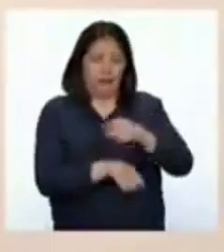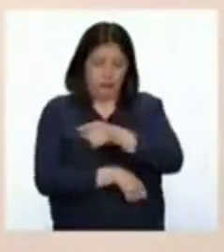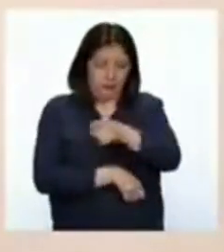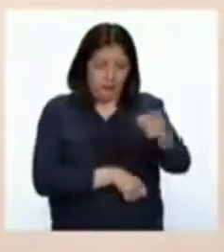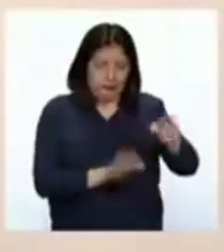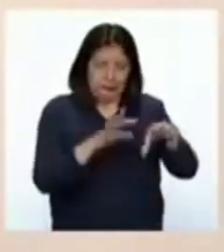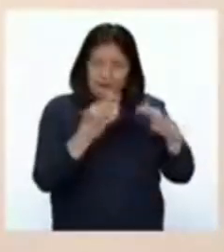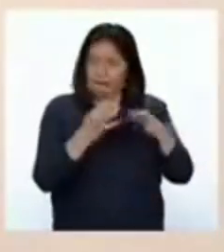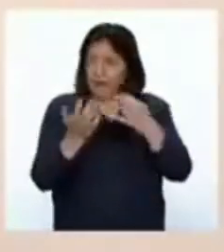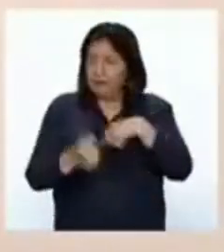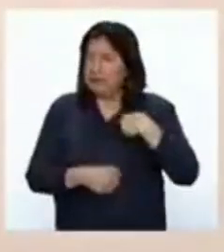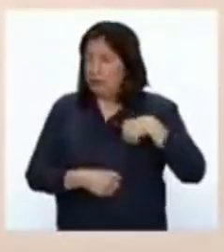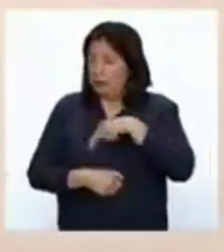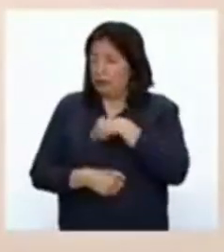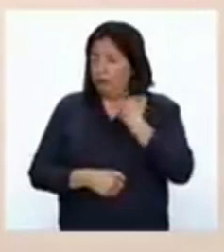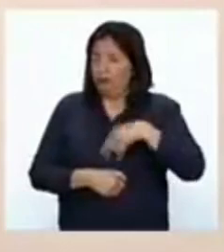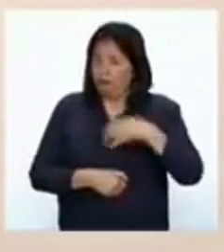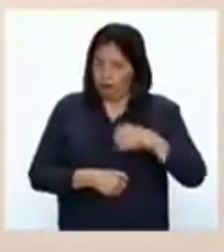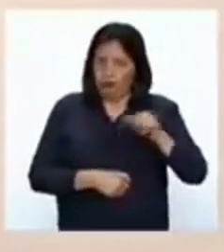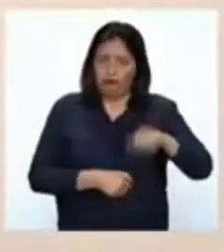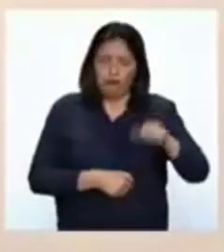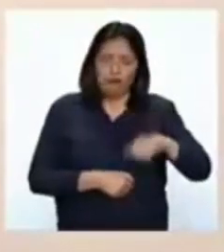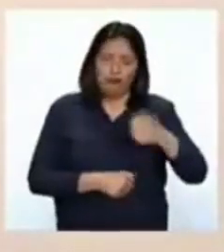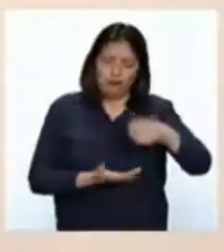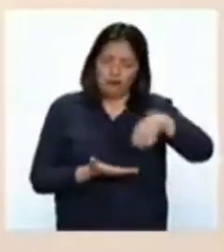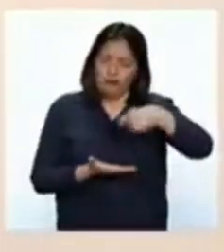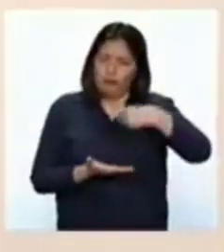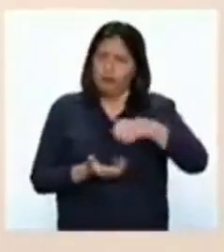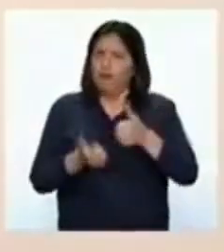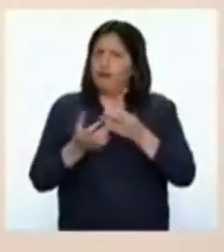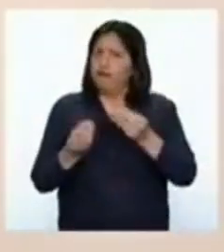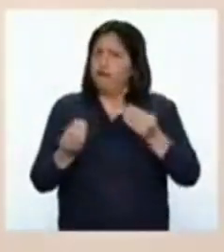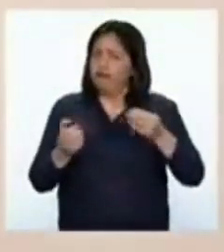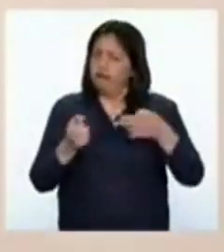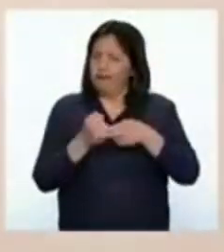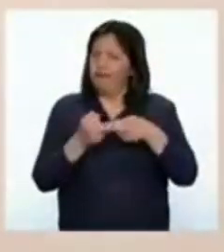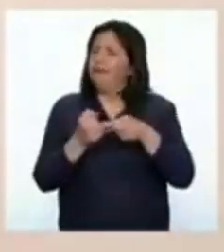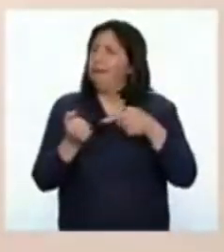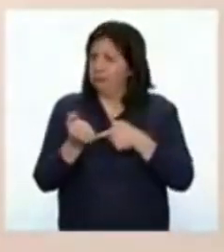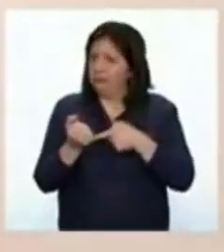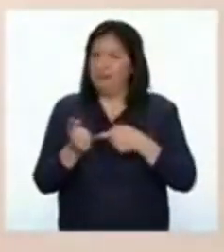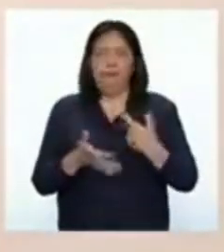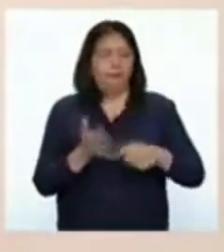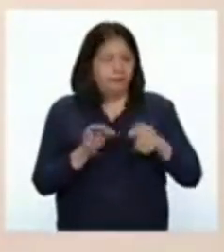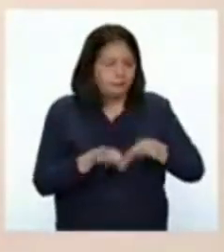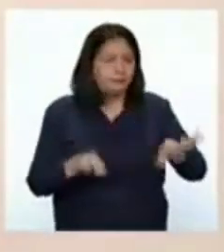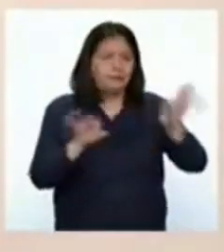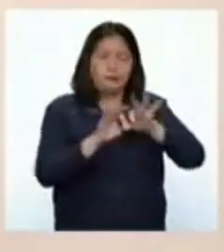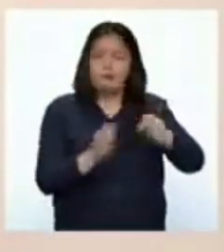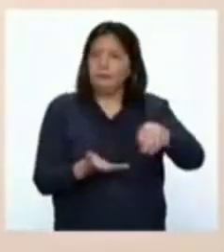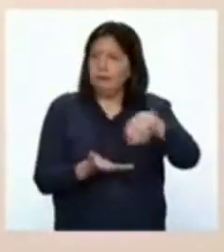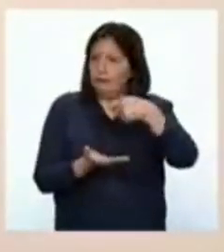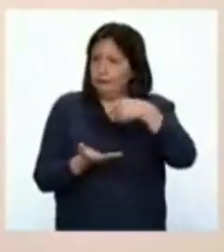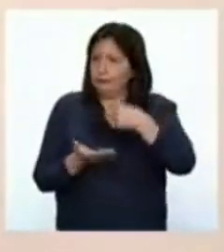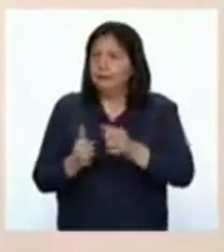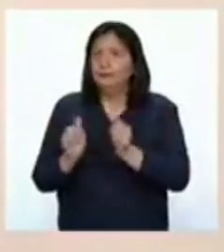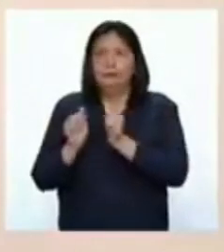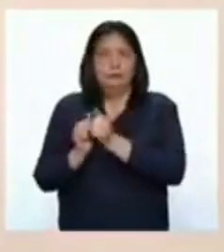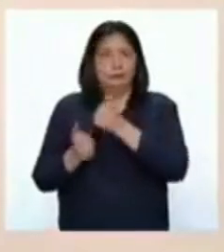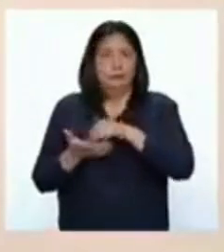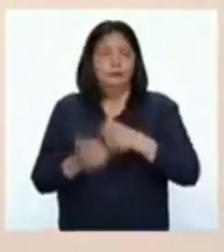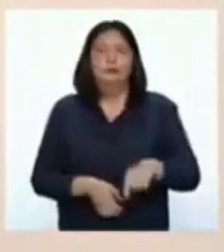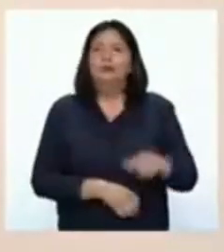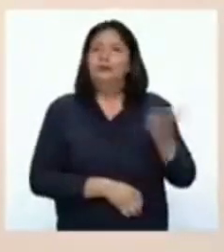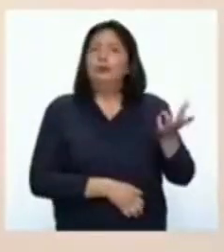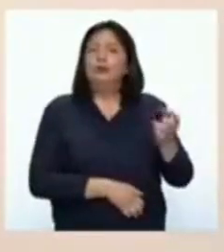todos en familia nos preocupemos por consumir una dieta rica en hierro. Además, es importante comer alimentos acompañados con